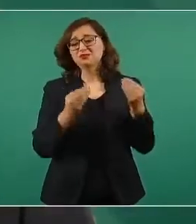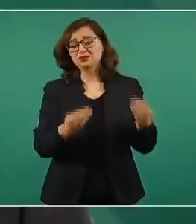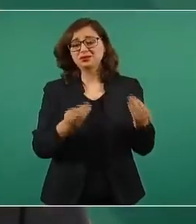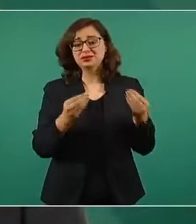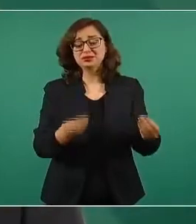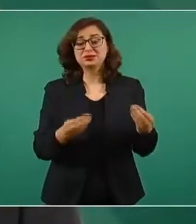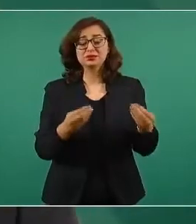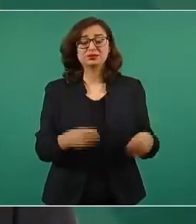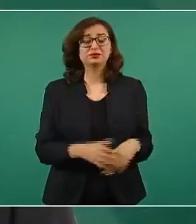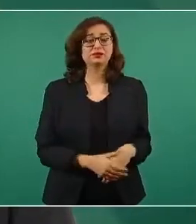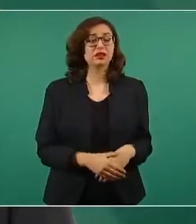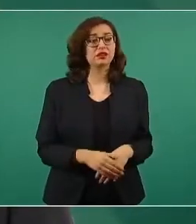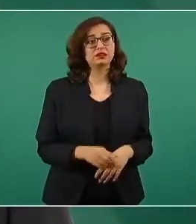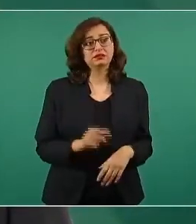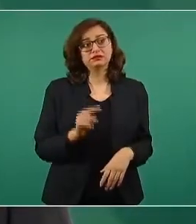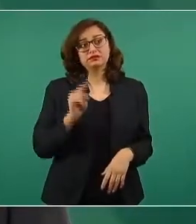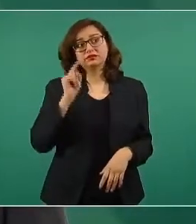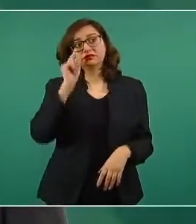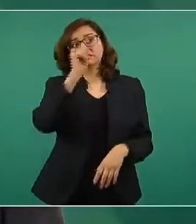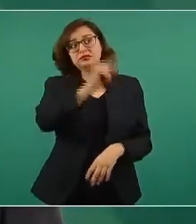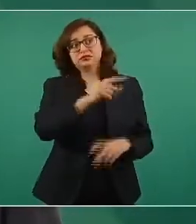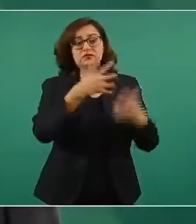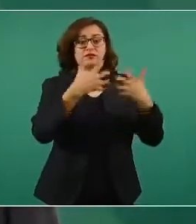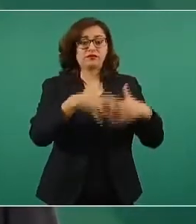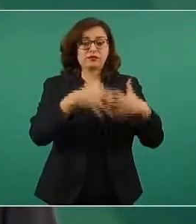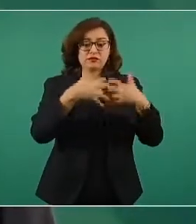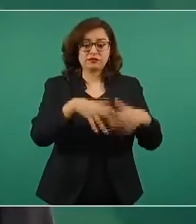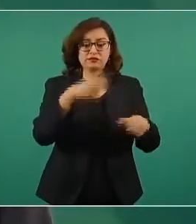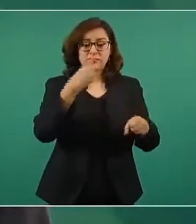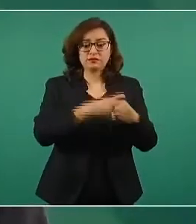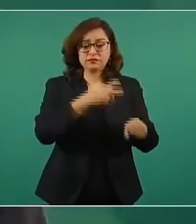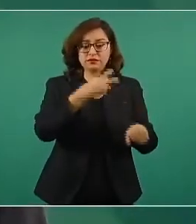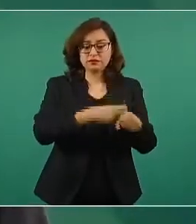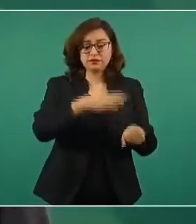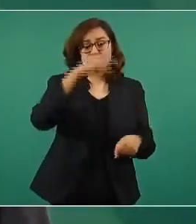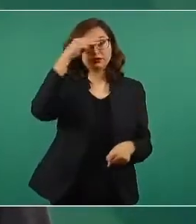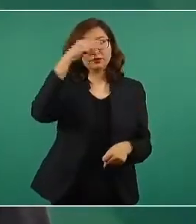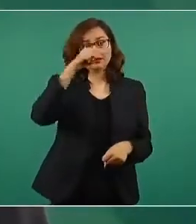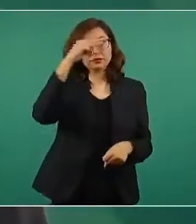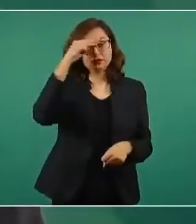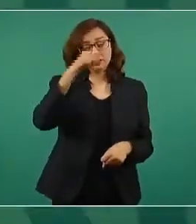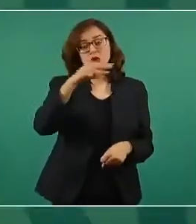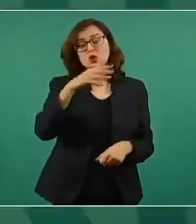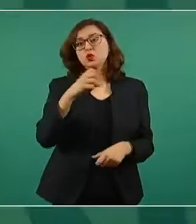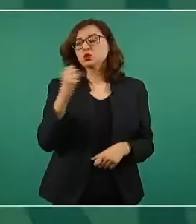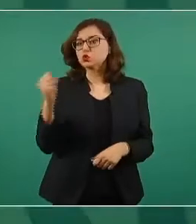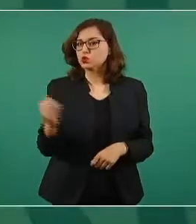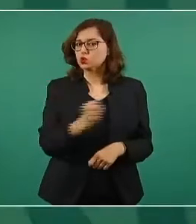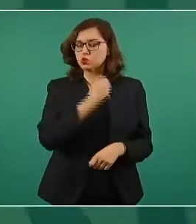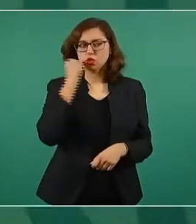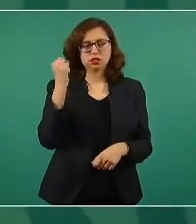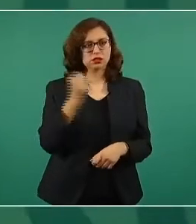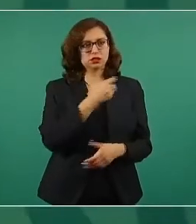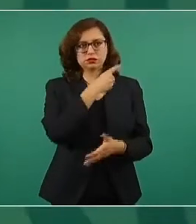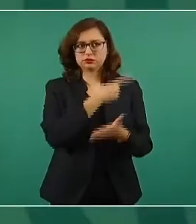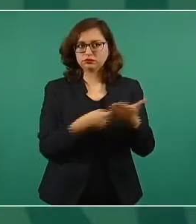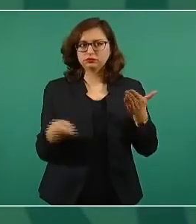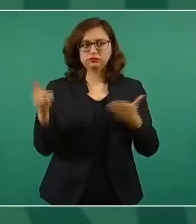cervecera de Mexicali, que afortunadamente ahí se canceló